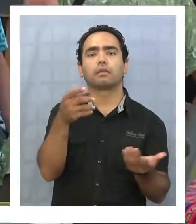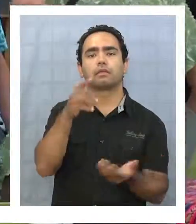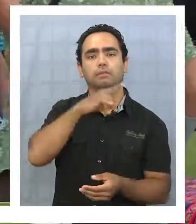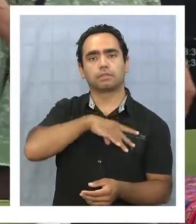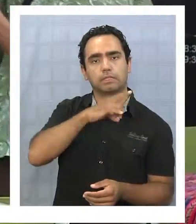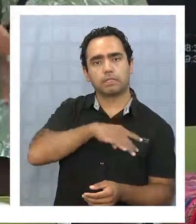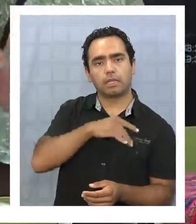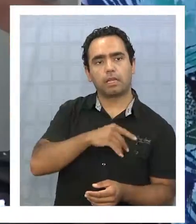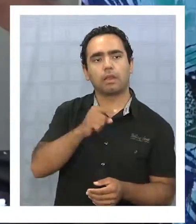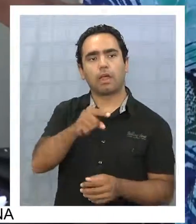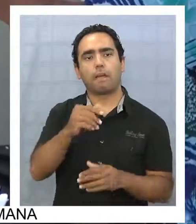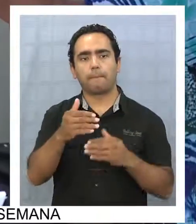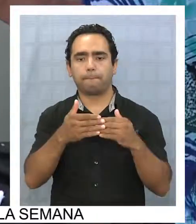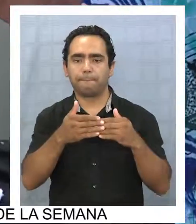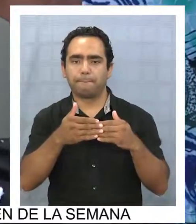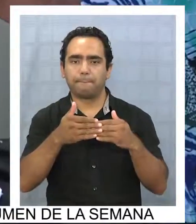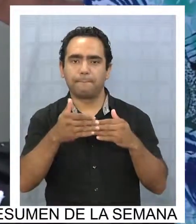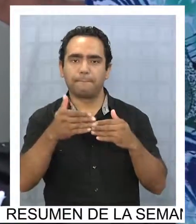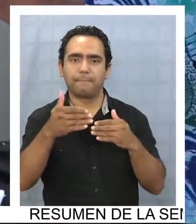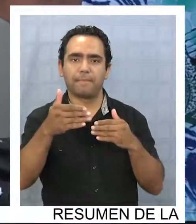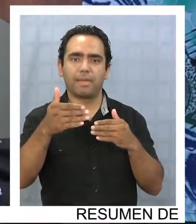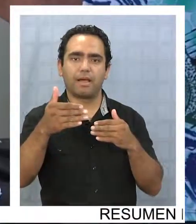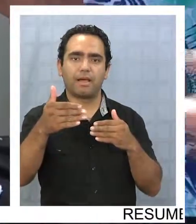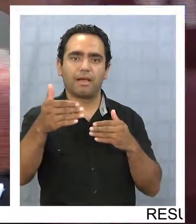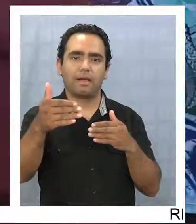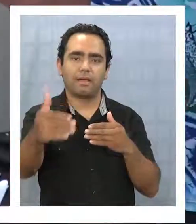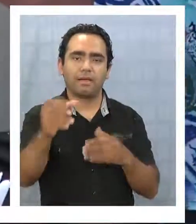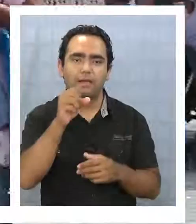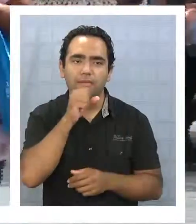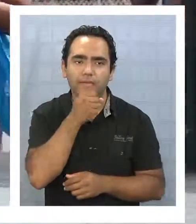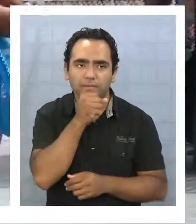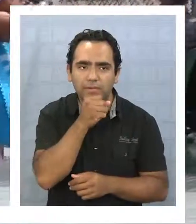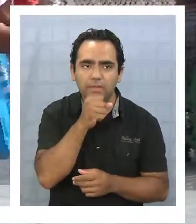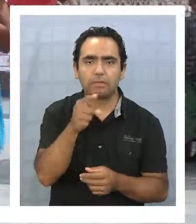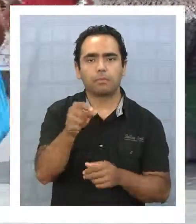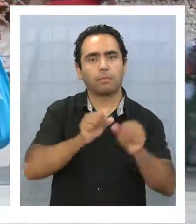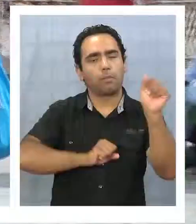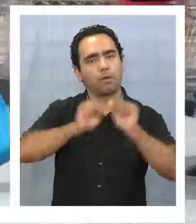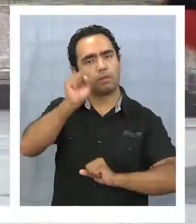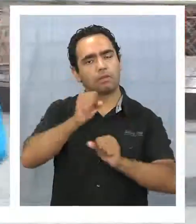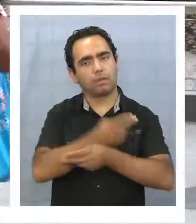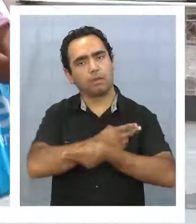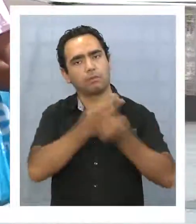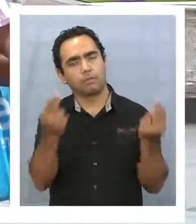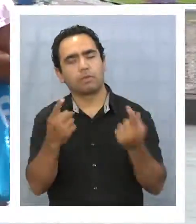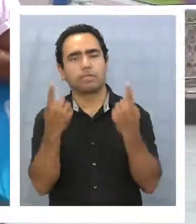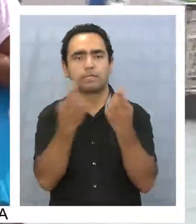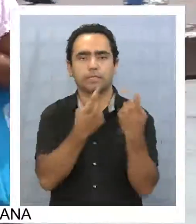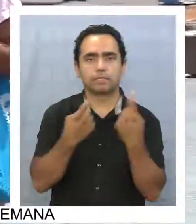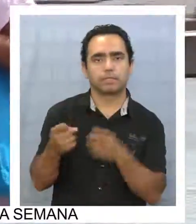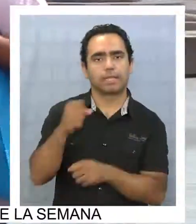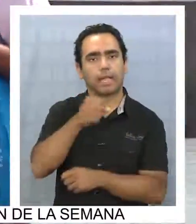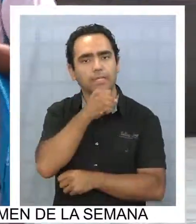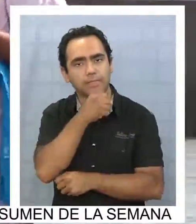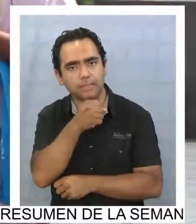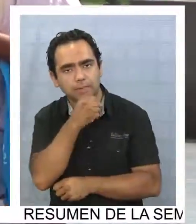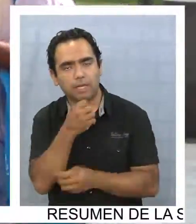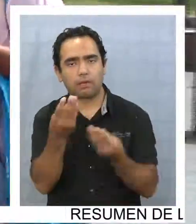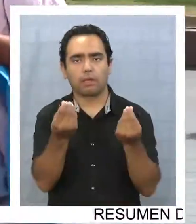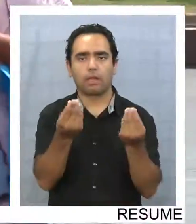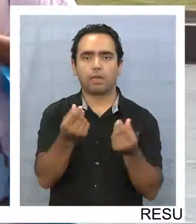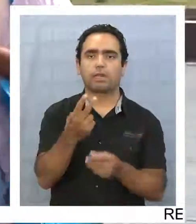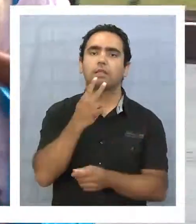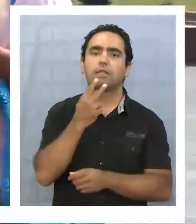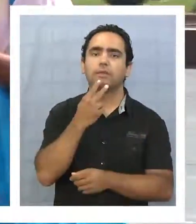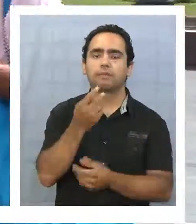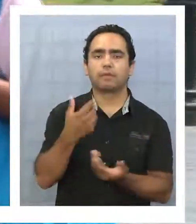esta será cada vez mayor, lo que obligará a adoptar medidas y generar políticas públicas que permitan sostener una buena calidad de vida a los chilenos